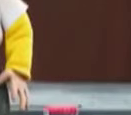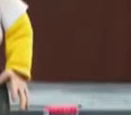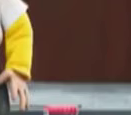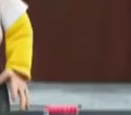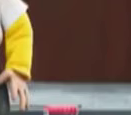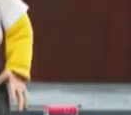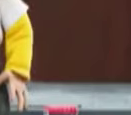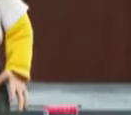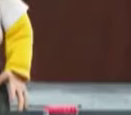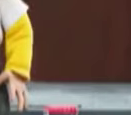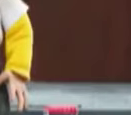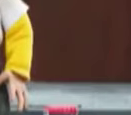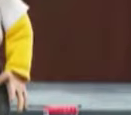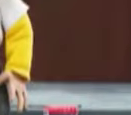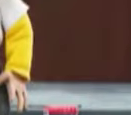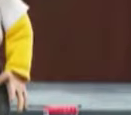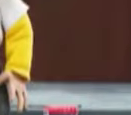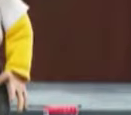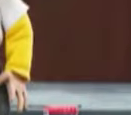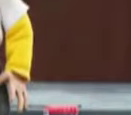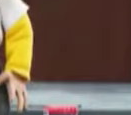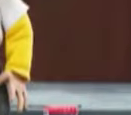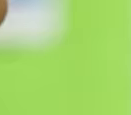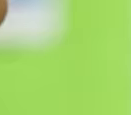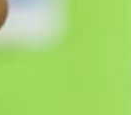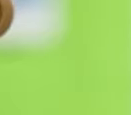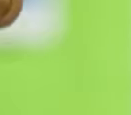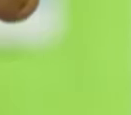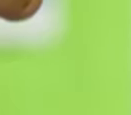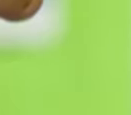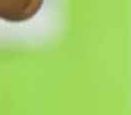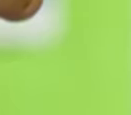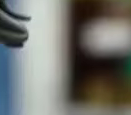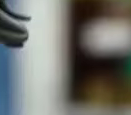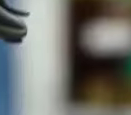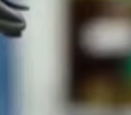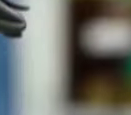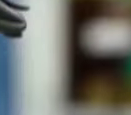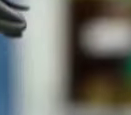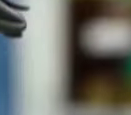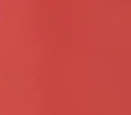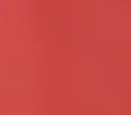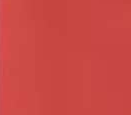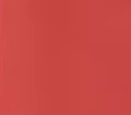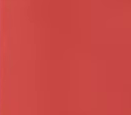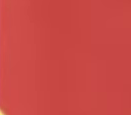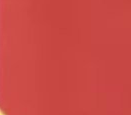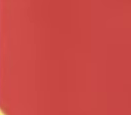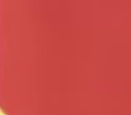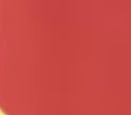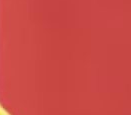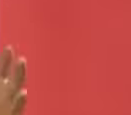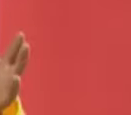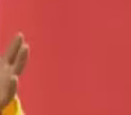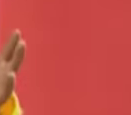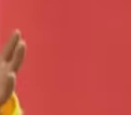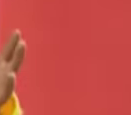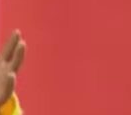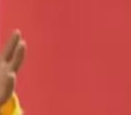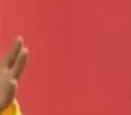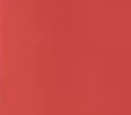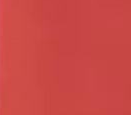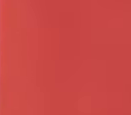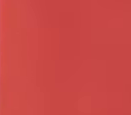y estás buscando una excusa para no aceptar que no entiendes. ¡No! ¡Sí! Sí, no,